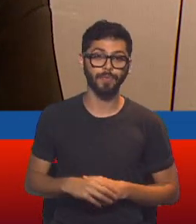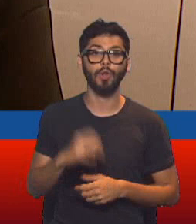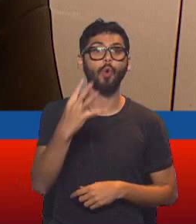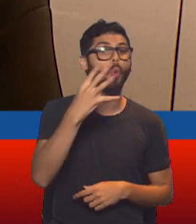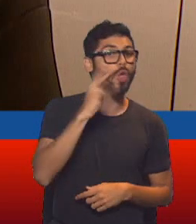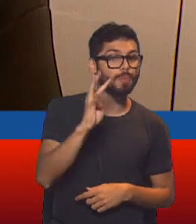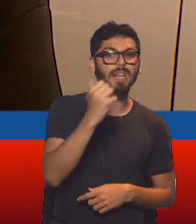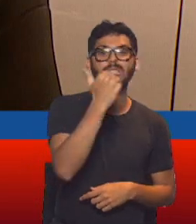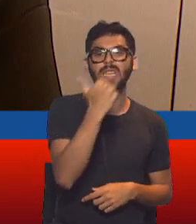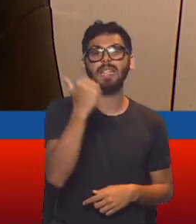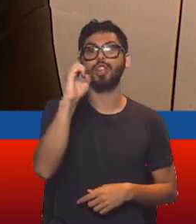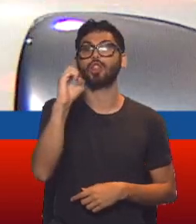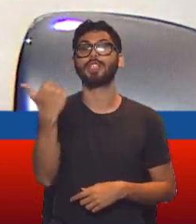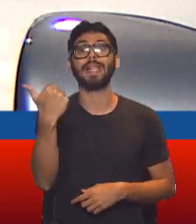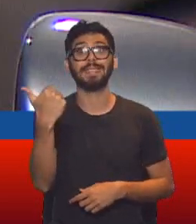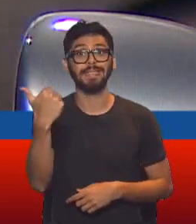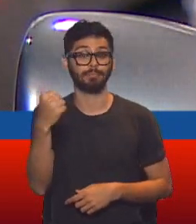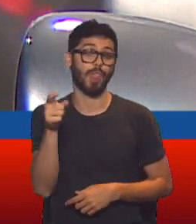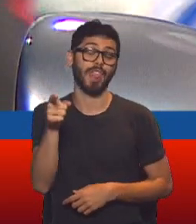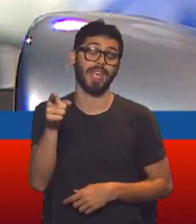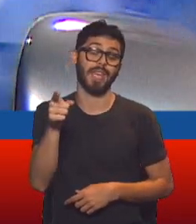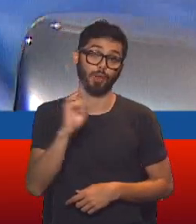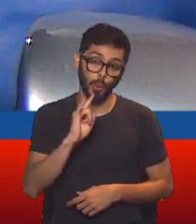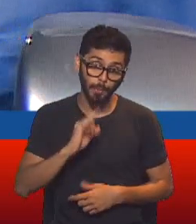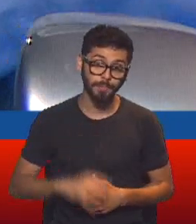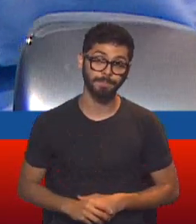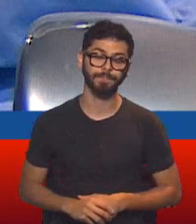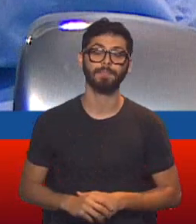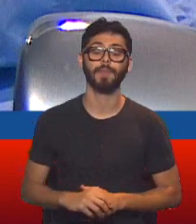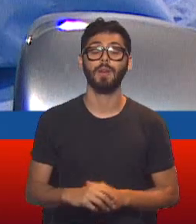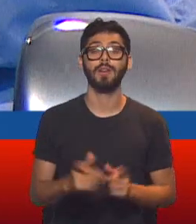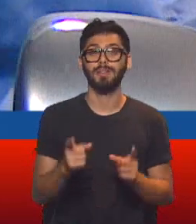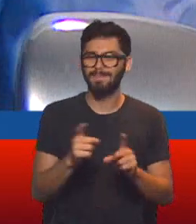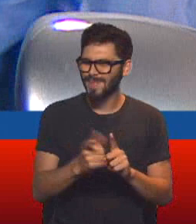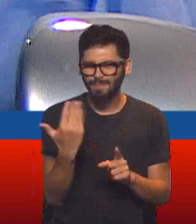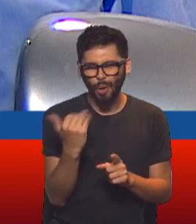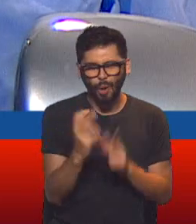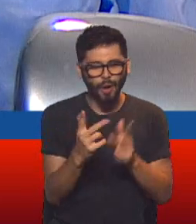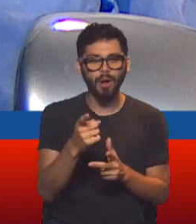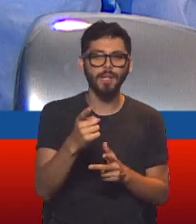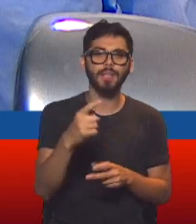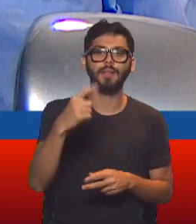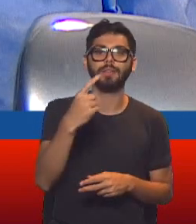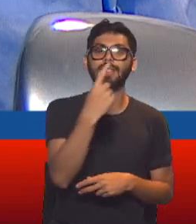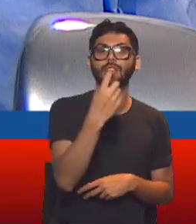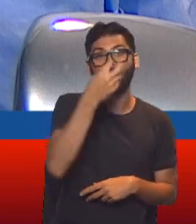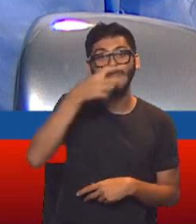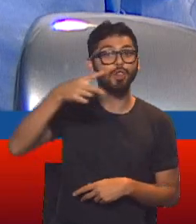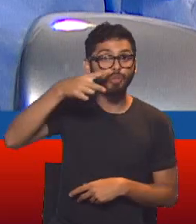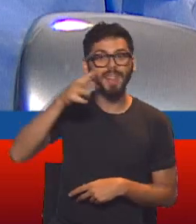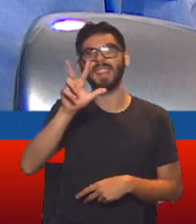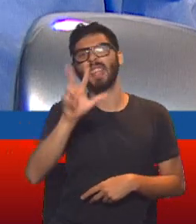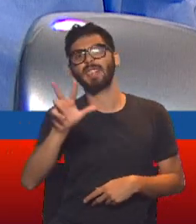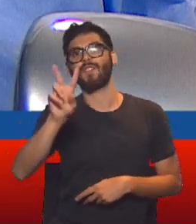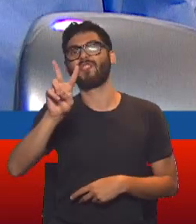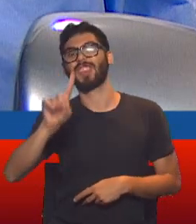.606 son los reportados en Tucumán. Como decíamos recién, 128.321 los nuevos contagios y la